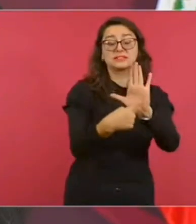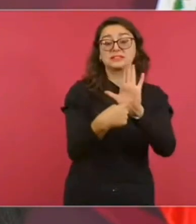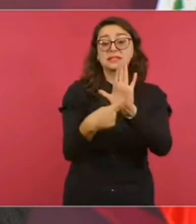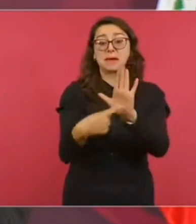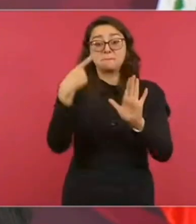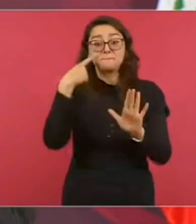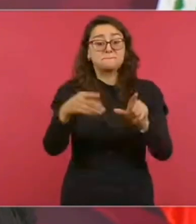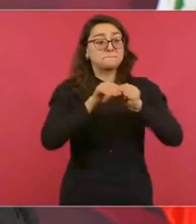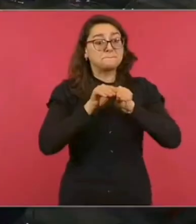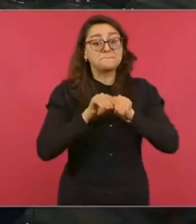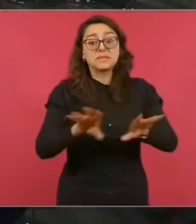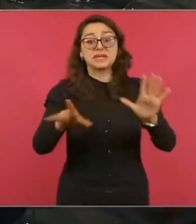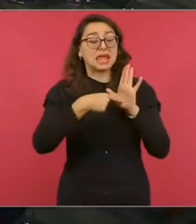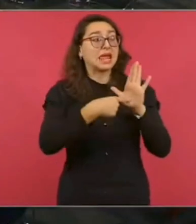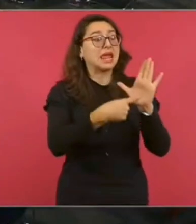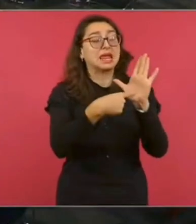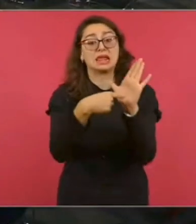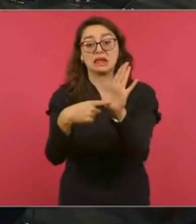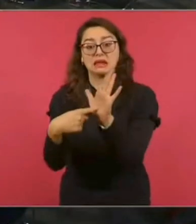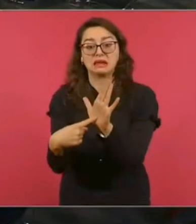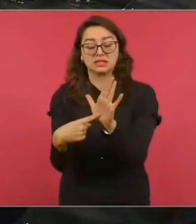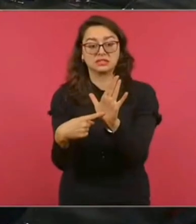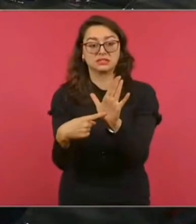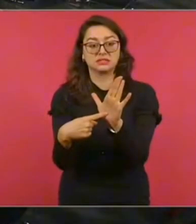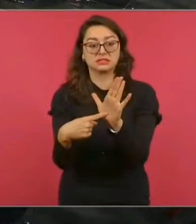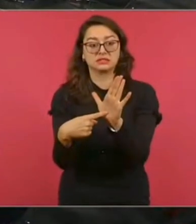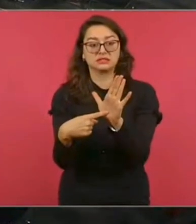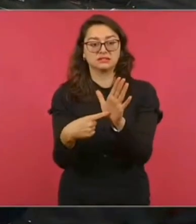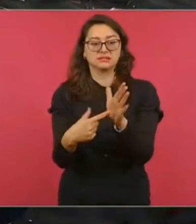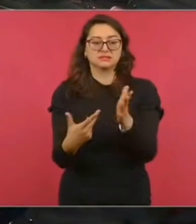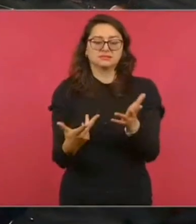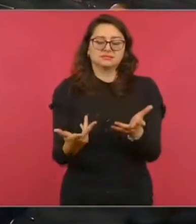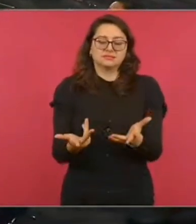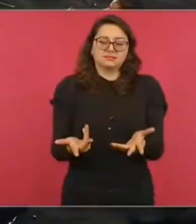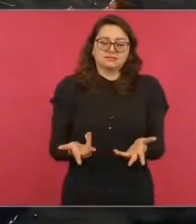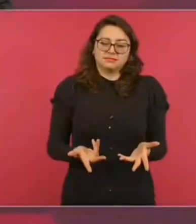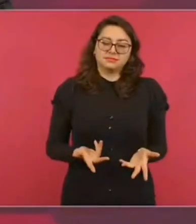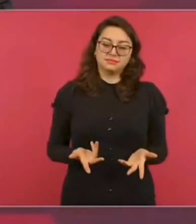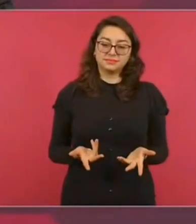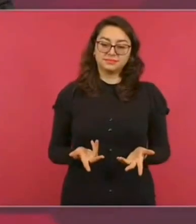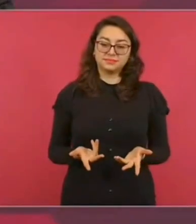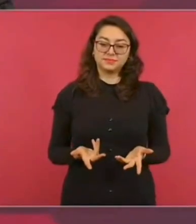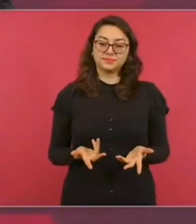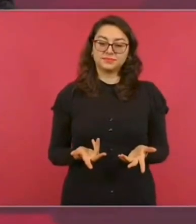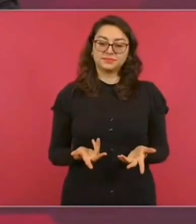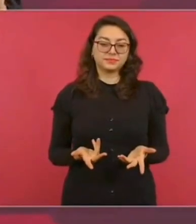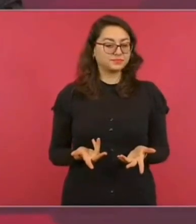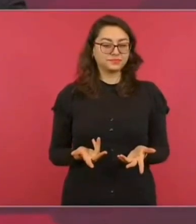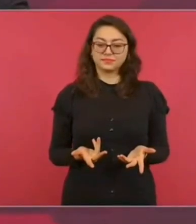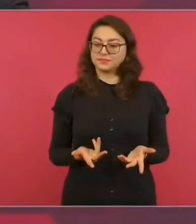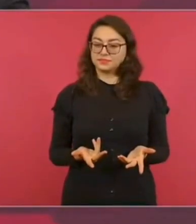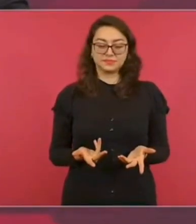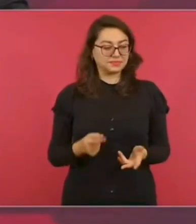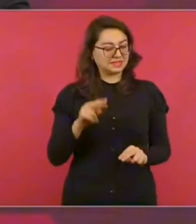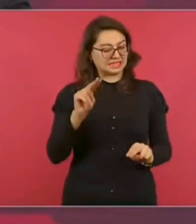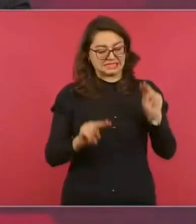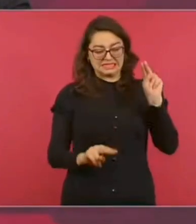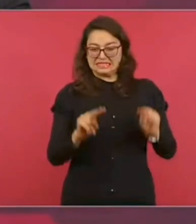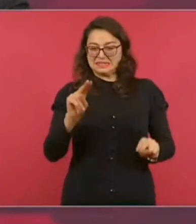A ver si las pones para que vean el nivel